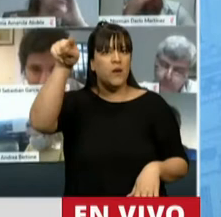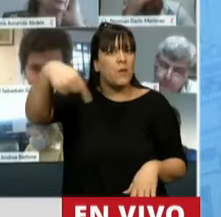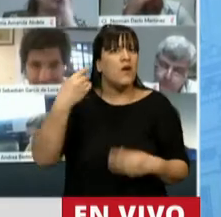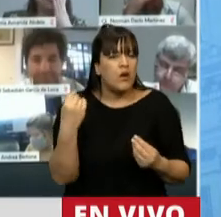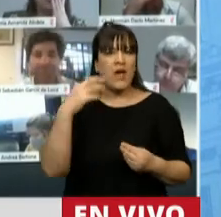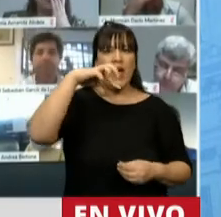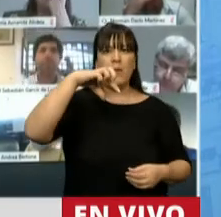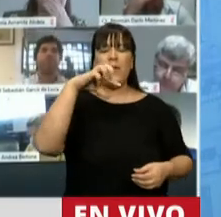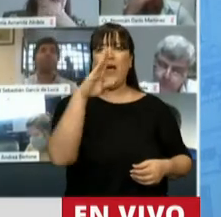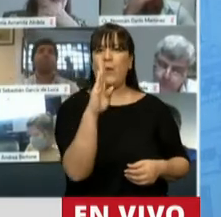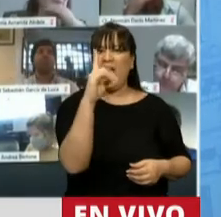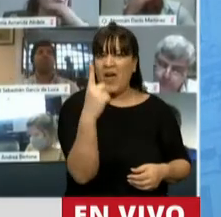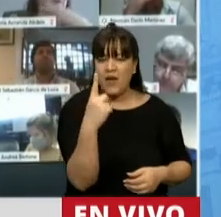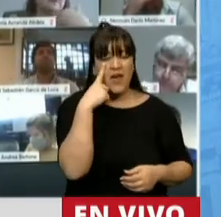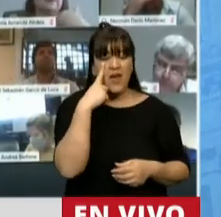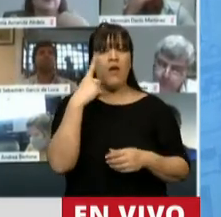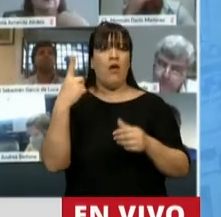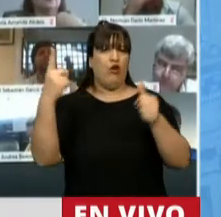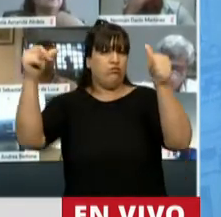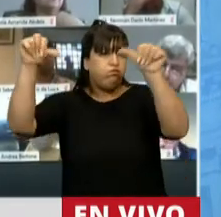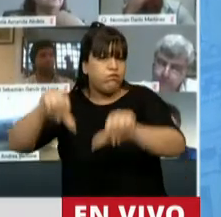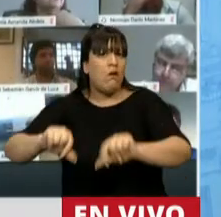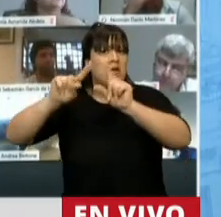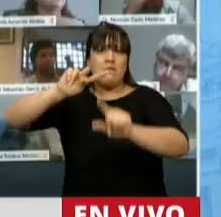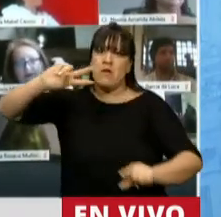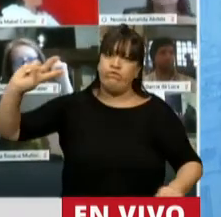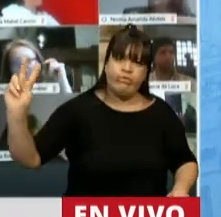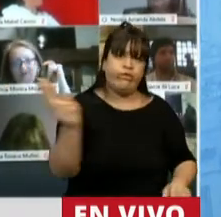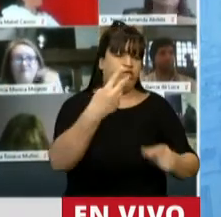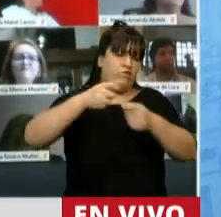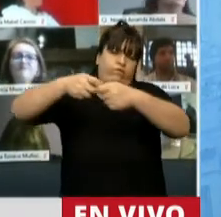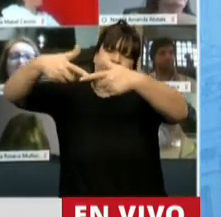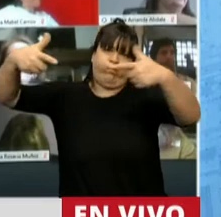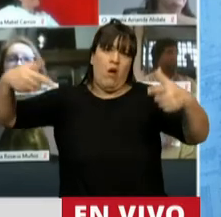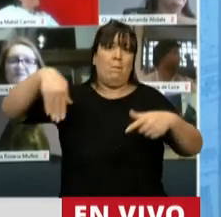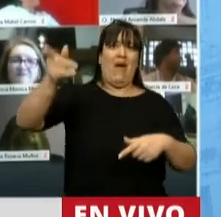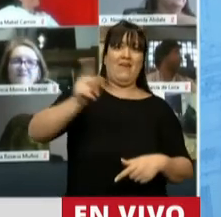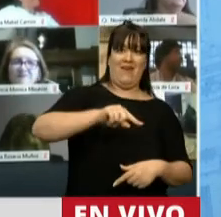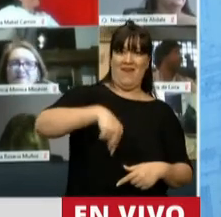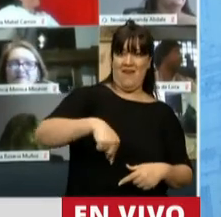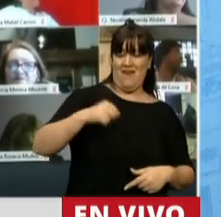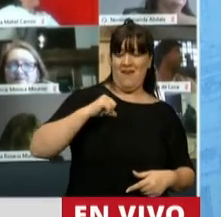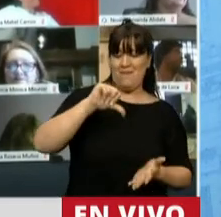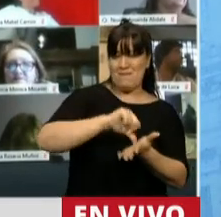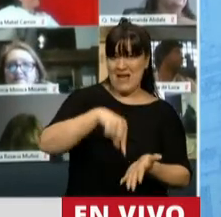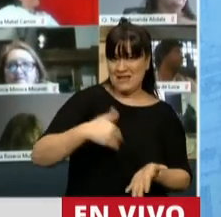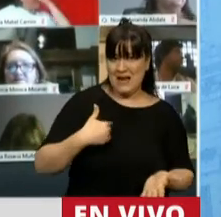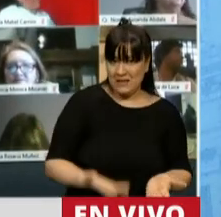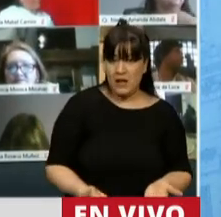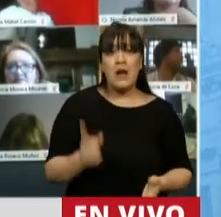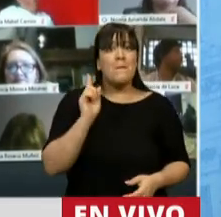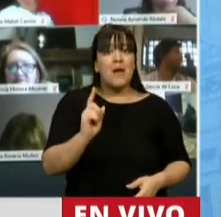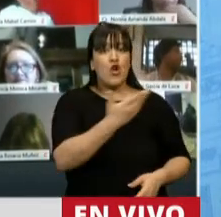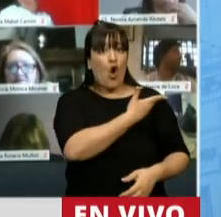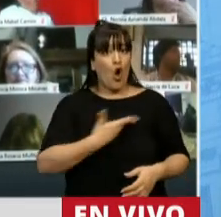de su PBI, sino muchísimas muertes evitables. Desde ese mismo momento, nuestro gobierno se hizo